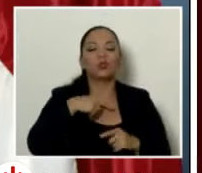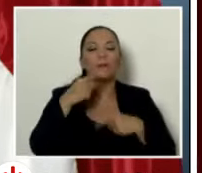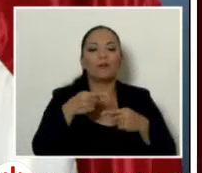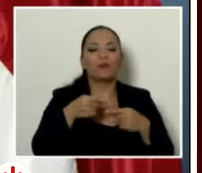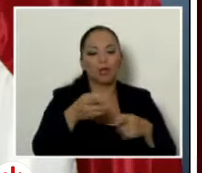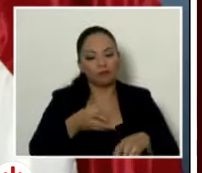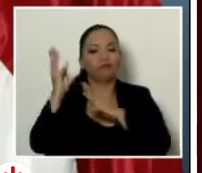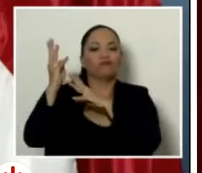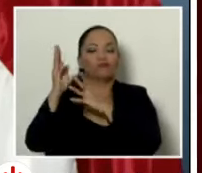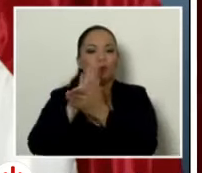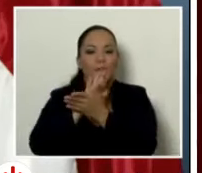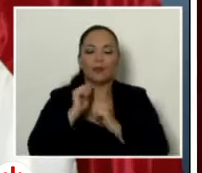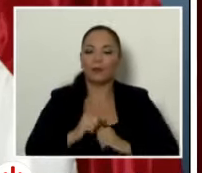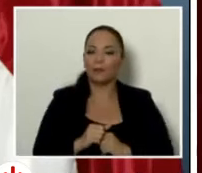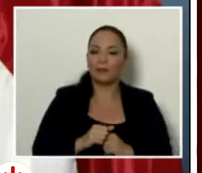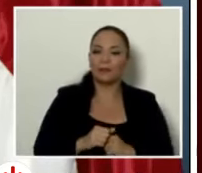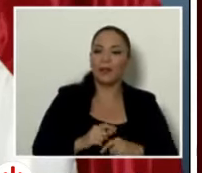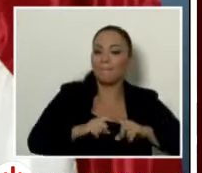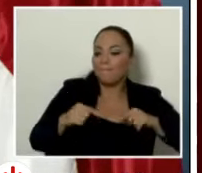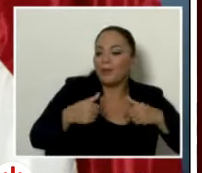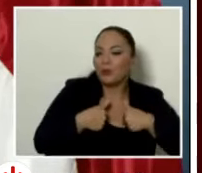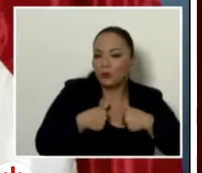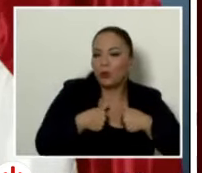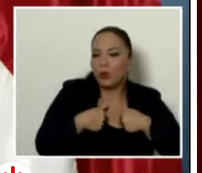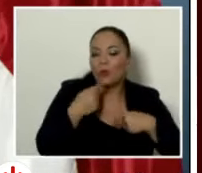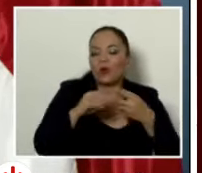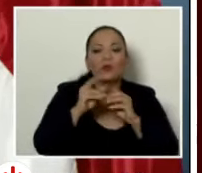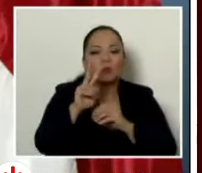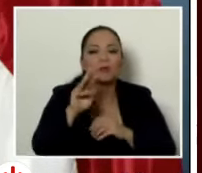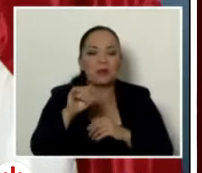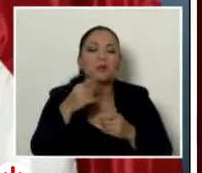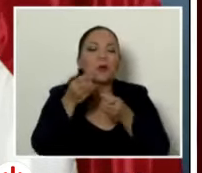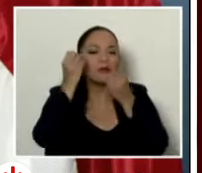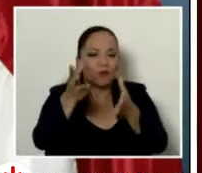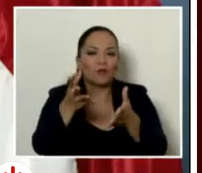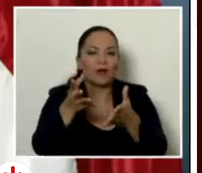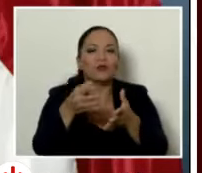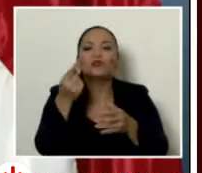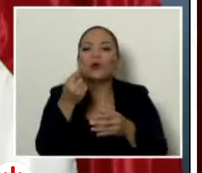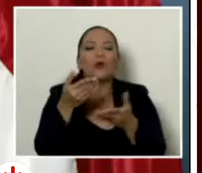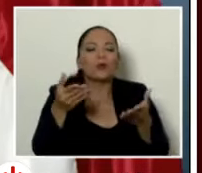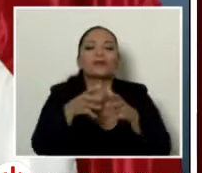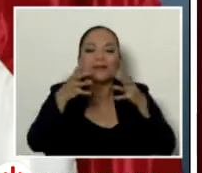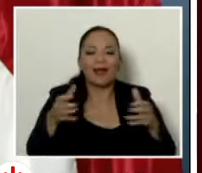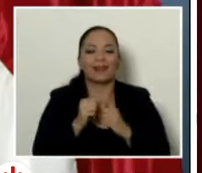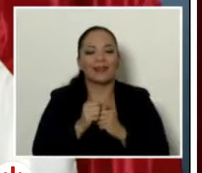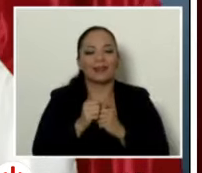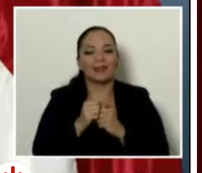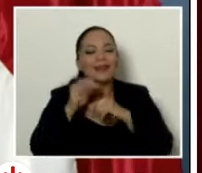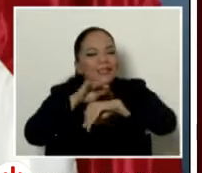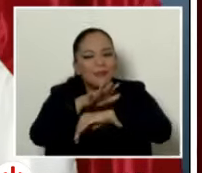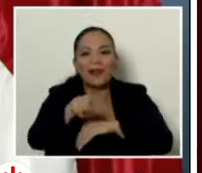interesa reportar los grandes logros e inspirarla a usted y usted señor que nos ven a